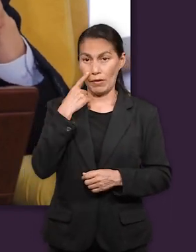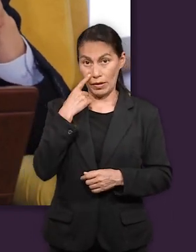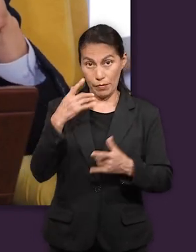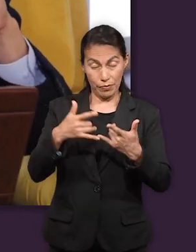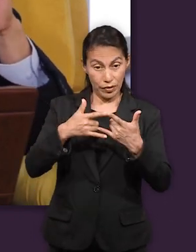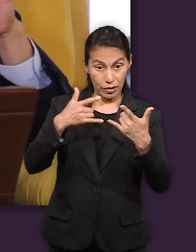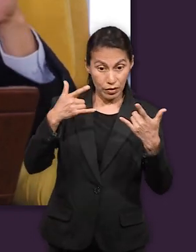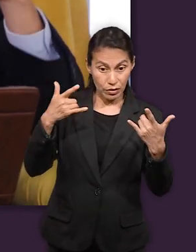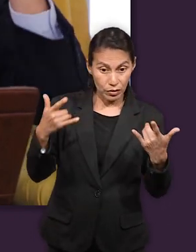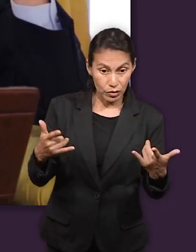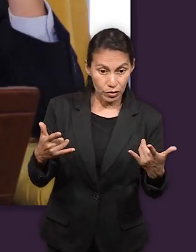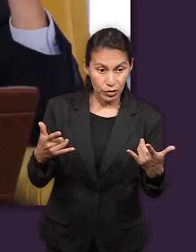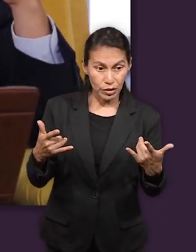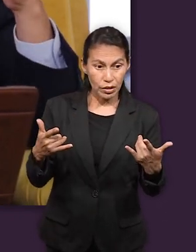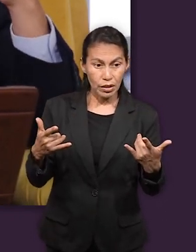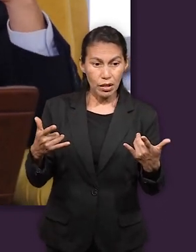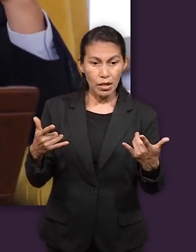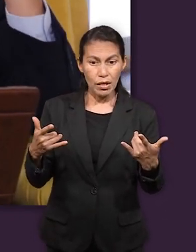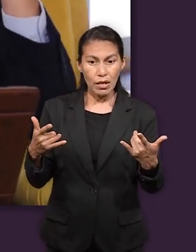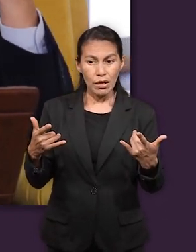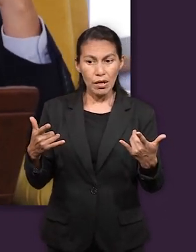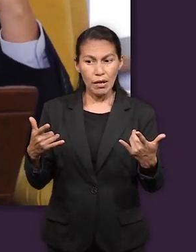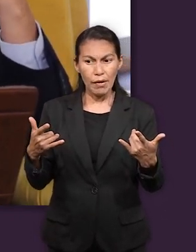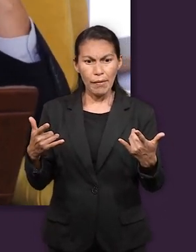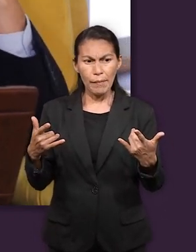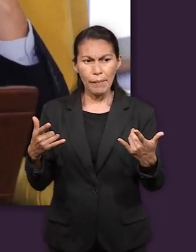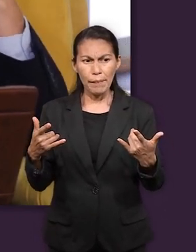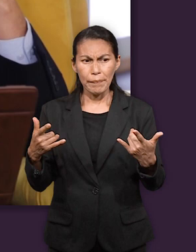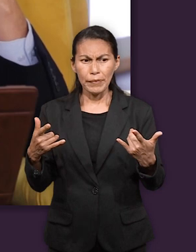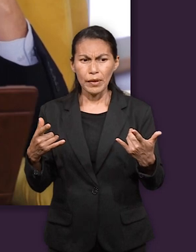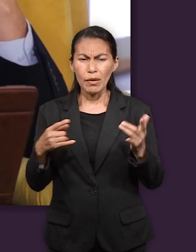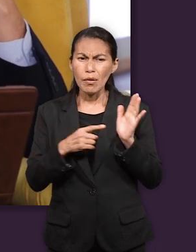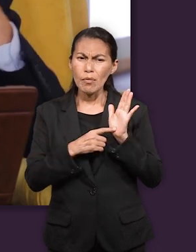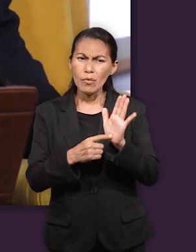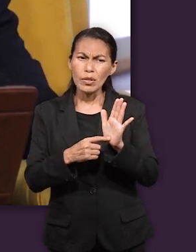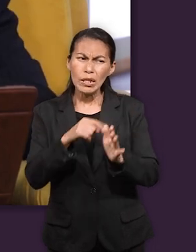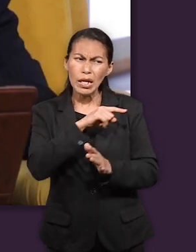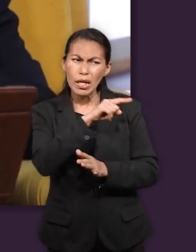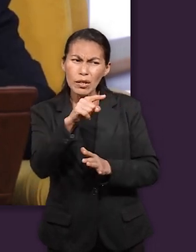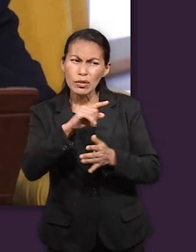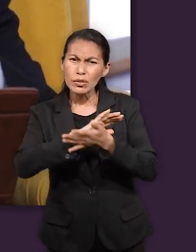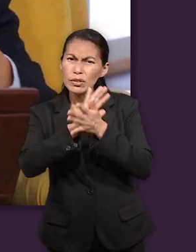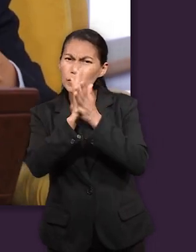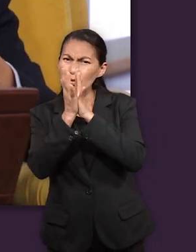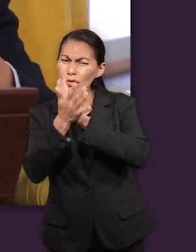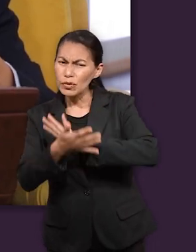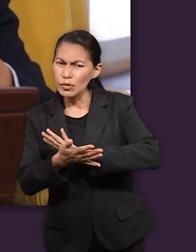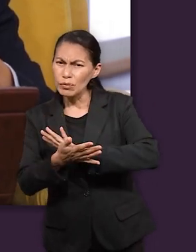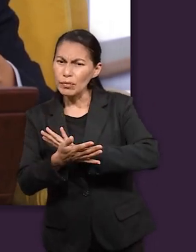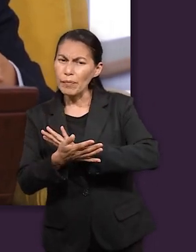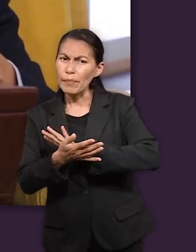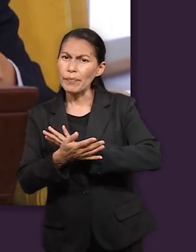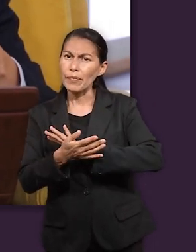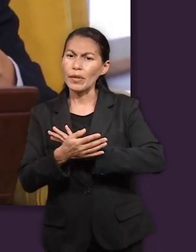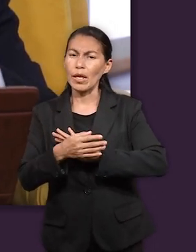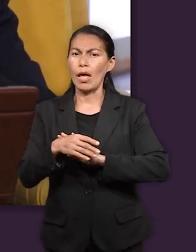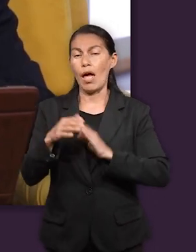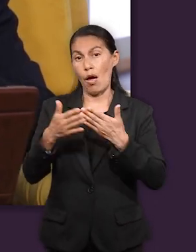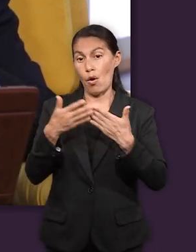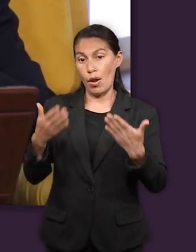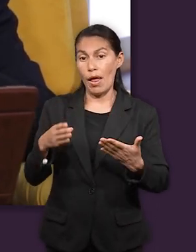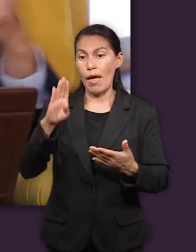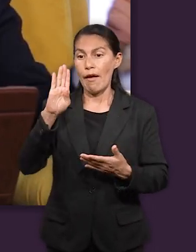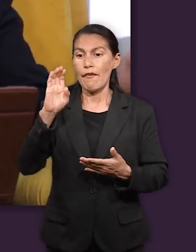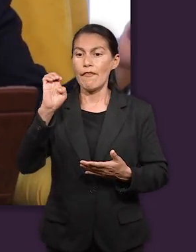es una historia que ha transformado nos habla de esa transformación que tuvieron los hermanos de José porque ahora a Benjamín ellos no se